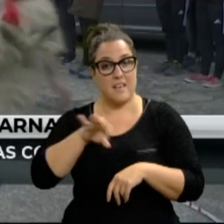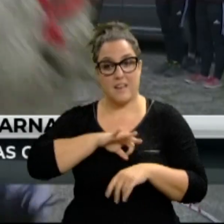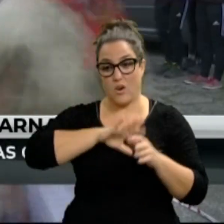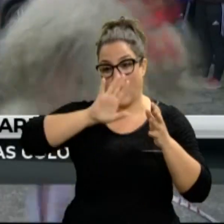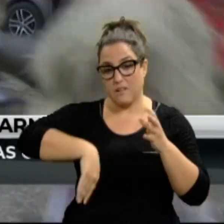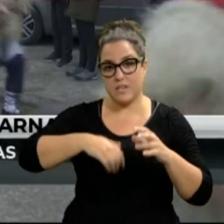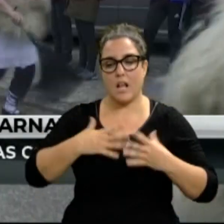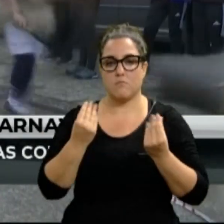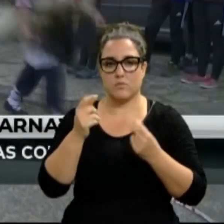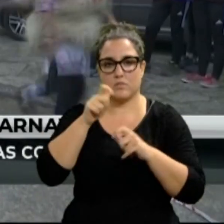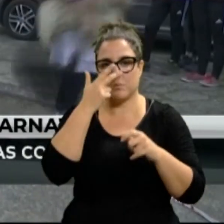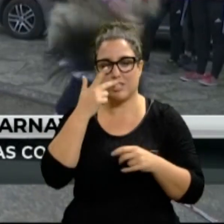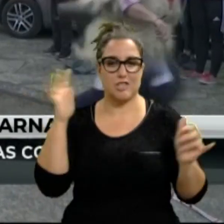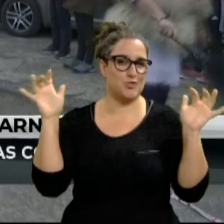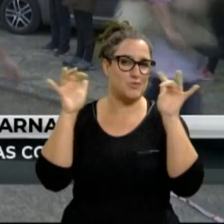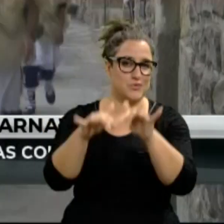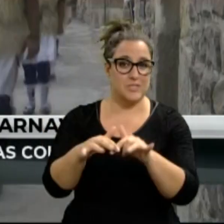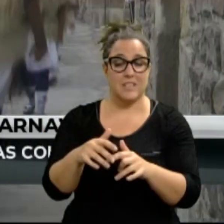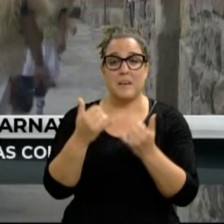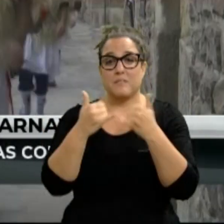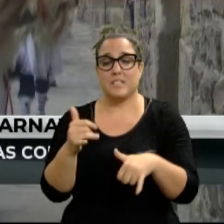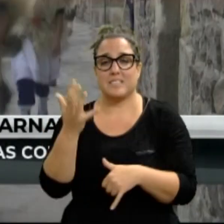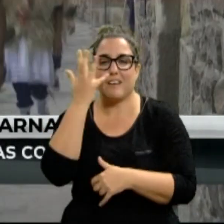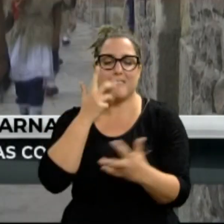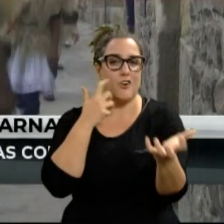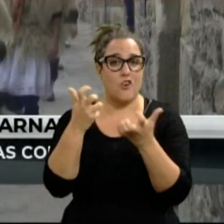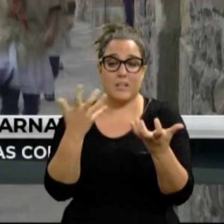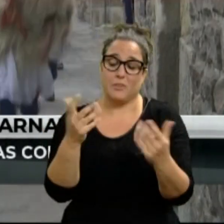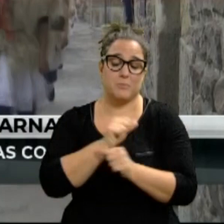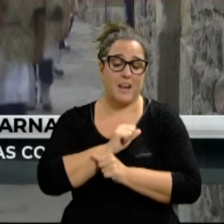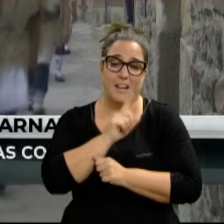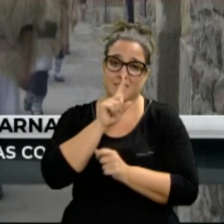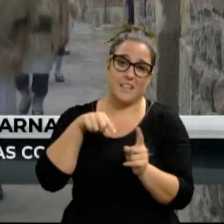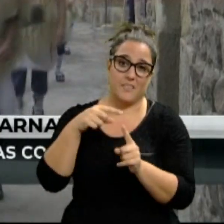visitantes en esta colorida fiesta que tendrá que esperar hasta 2022.